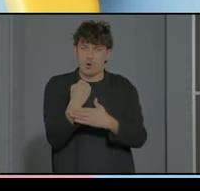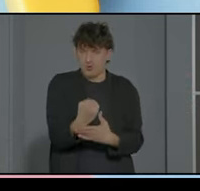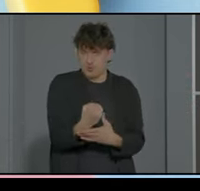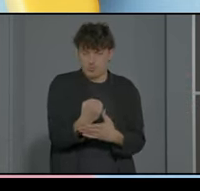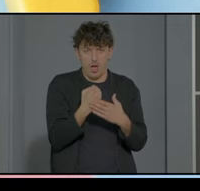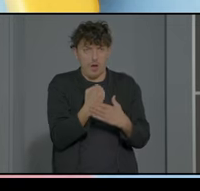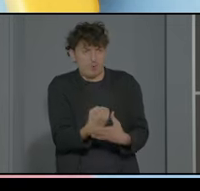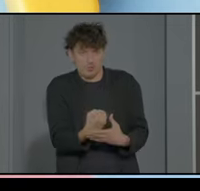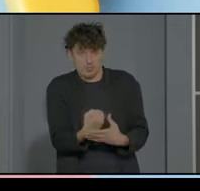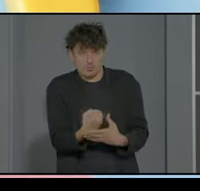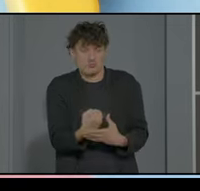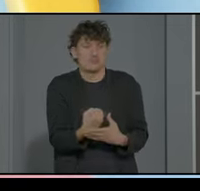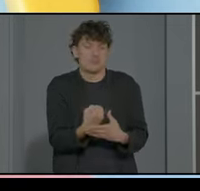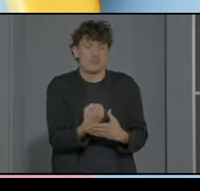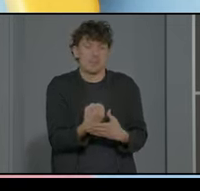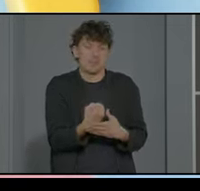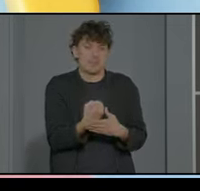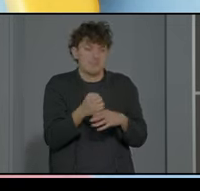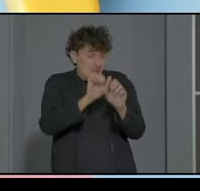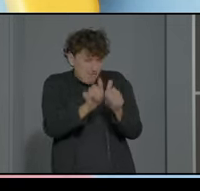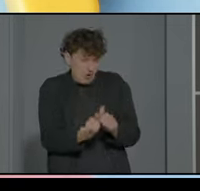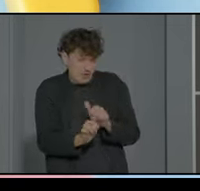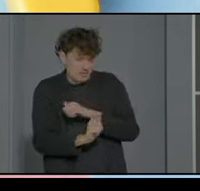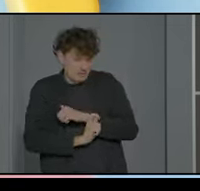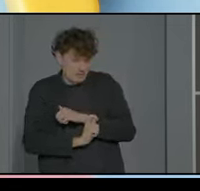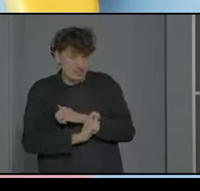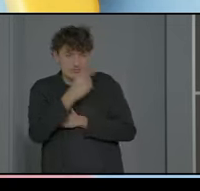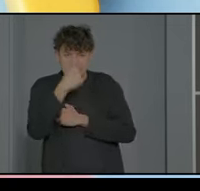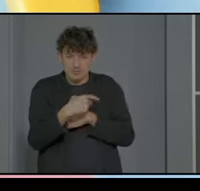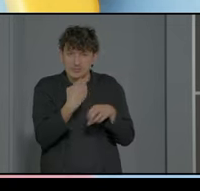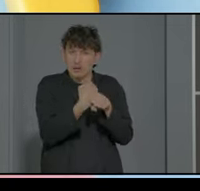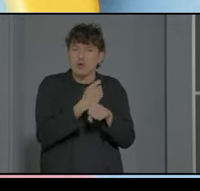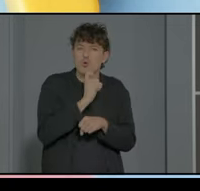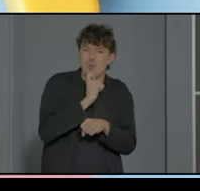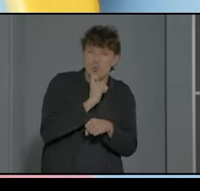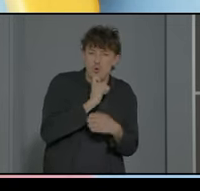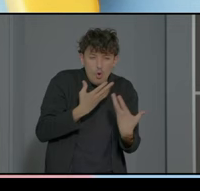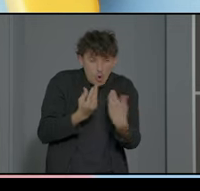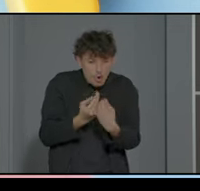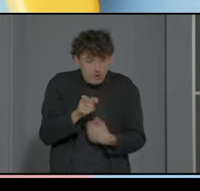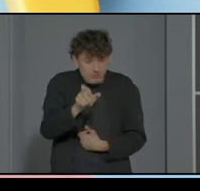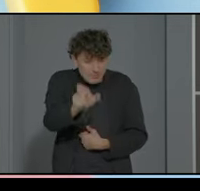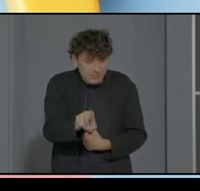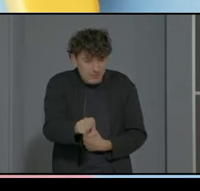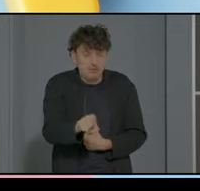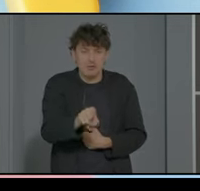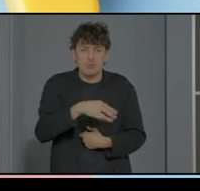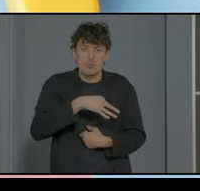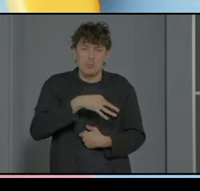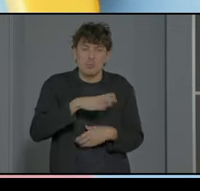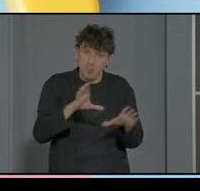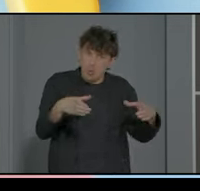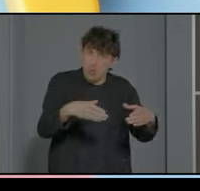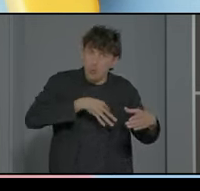apoyos de la manera de una manera estratégica sabemos que vamos a trabajar en cada momento con quien no tiene por qué ser de manera individual y puede ser en grupo